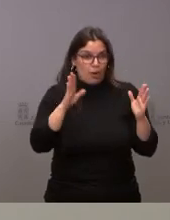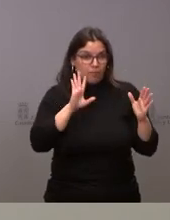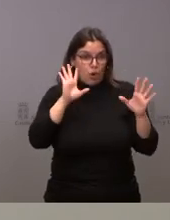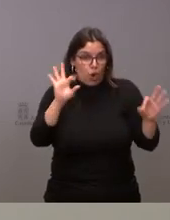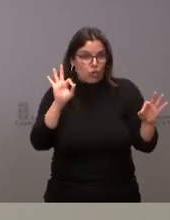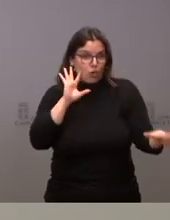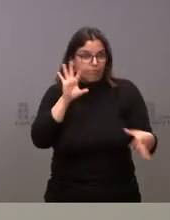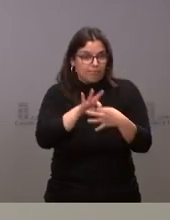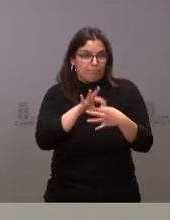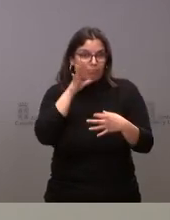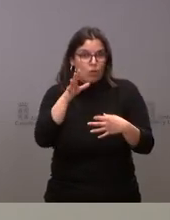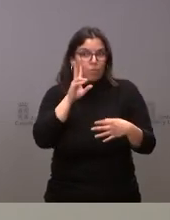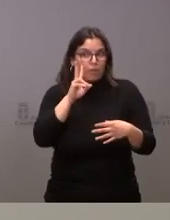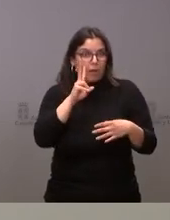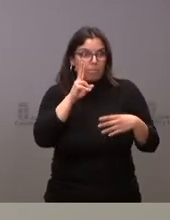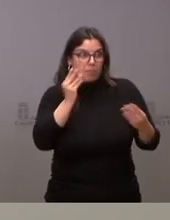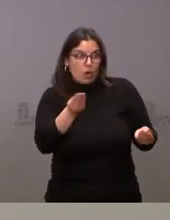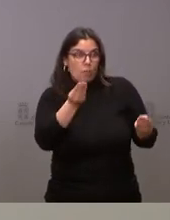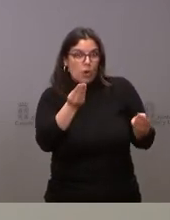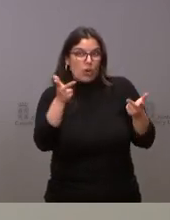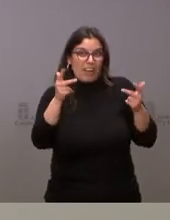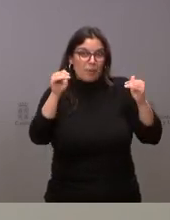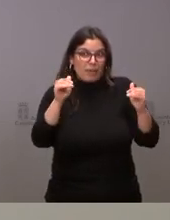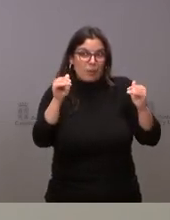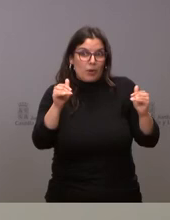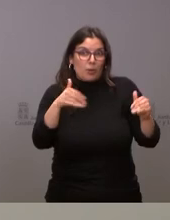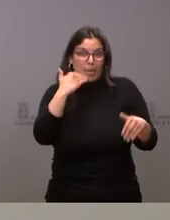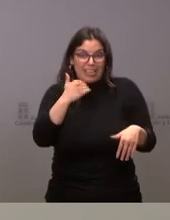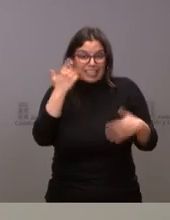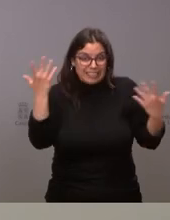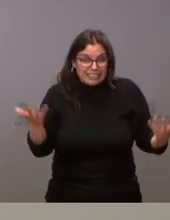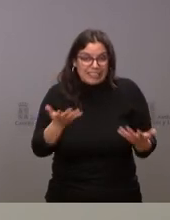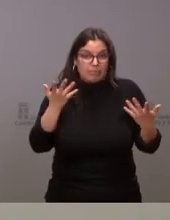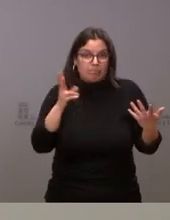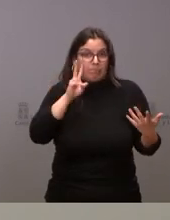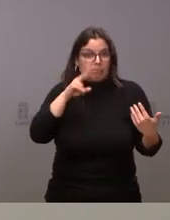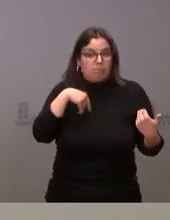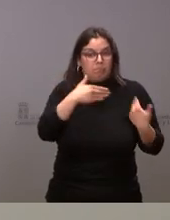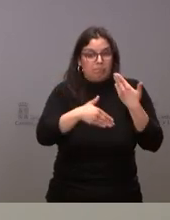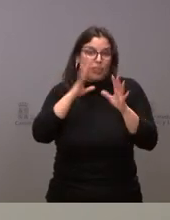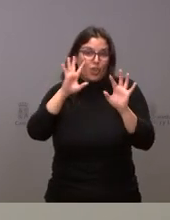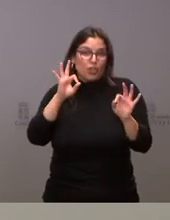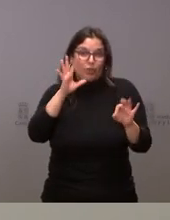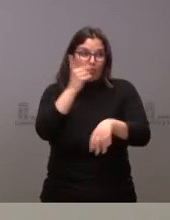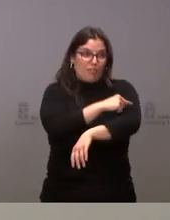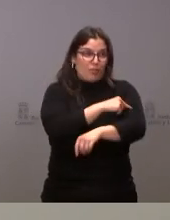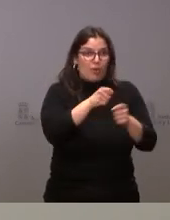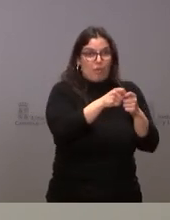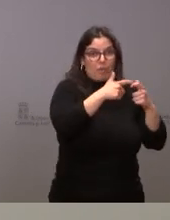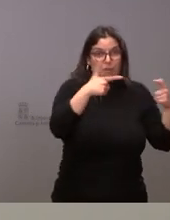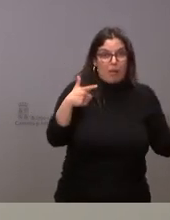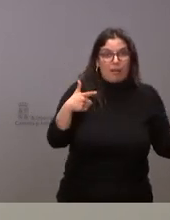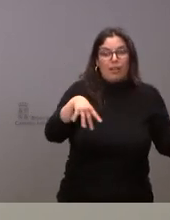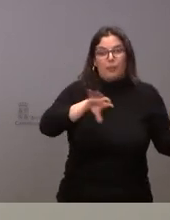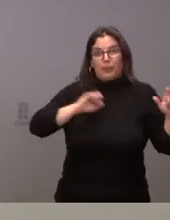porque el nivel de gravedad va bajando a medida que lógicamente el nivel de vacunación ha sido muy alto